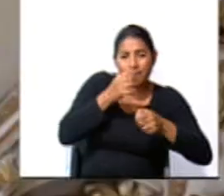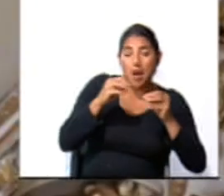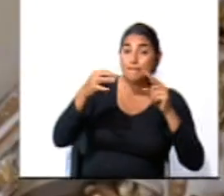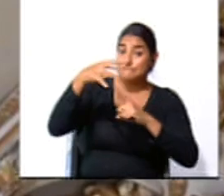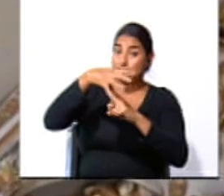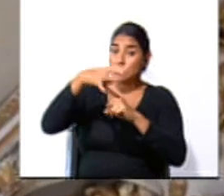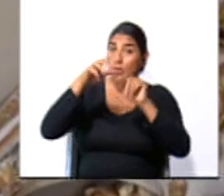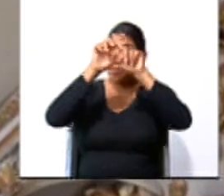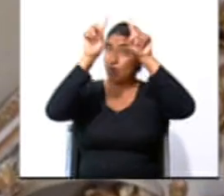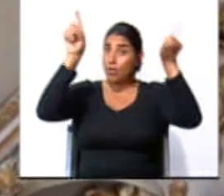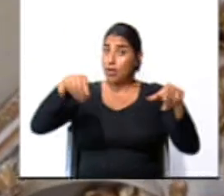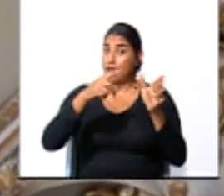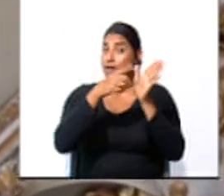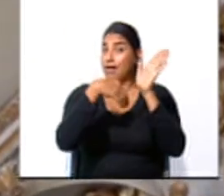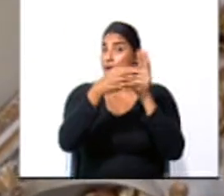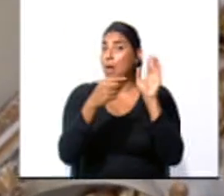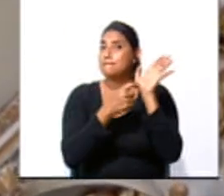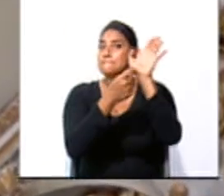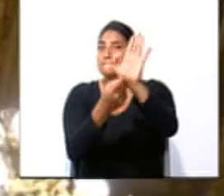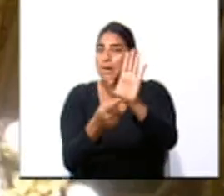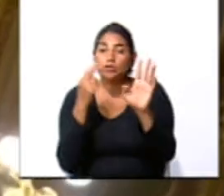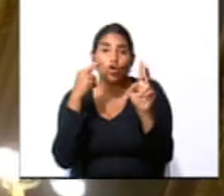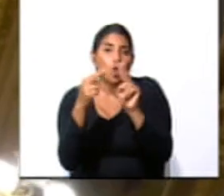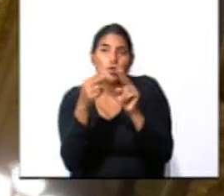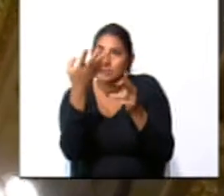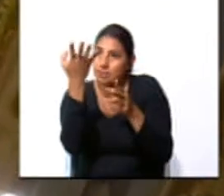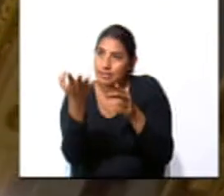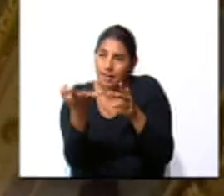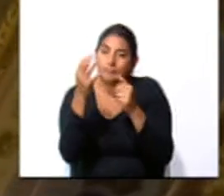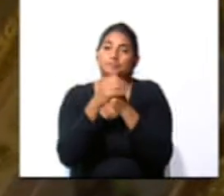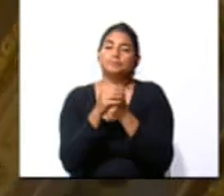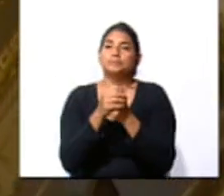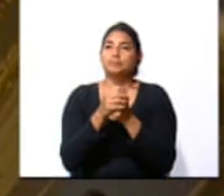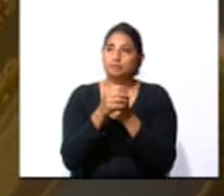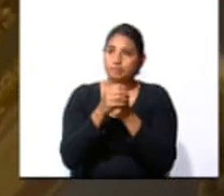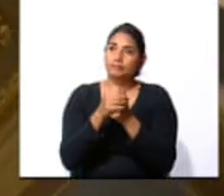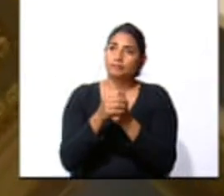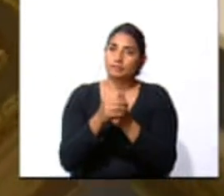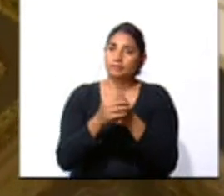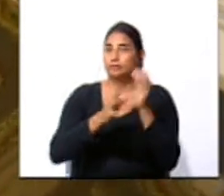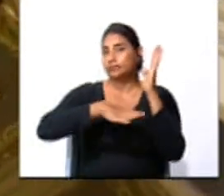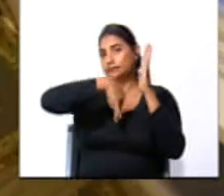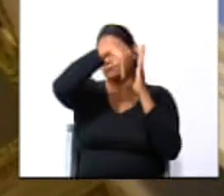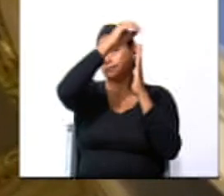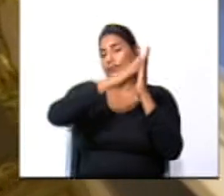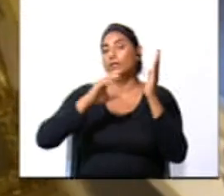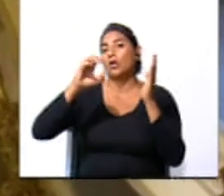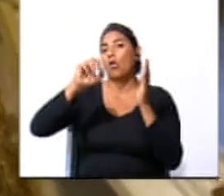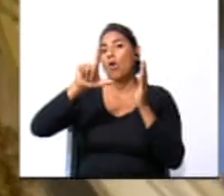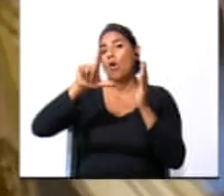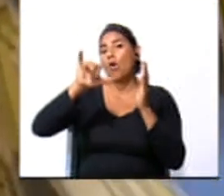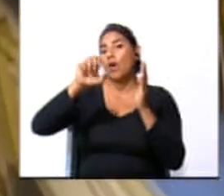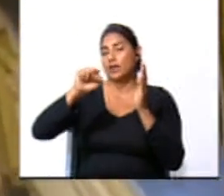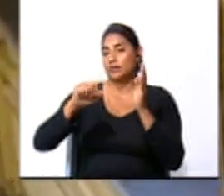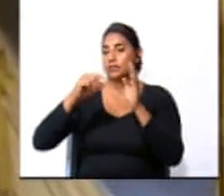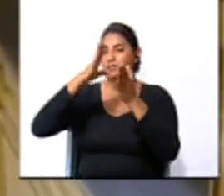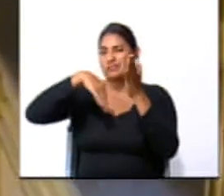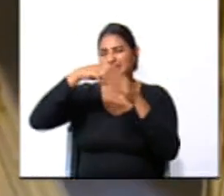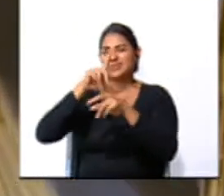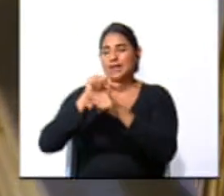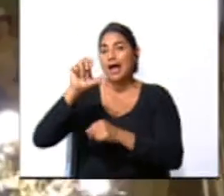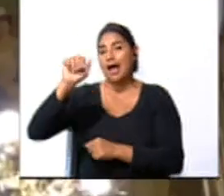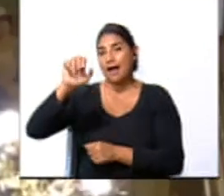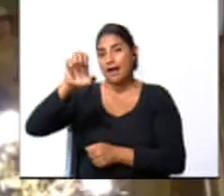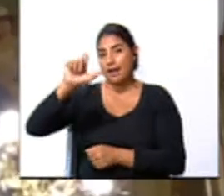obras, o quizás la que se conoce mundialmente, es un óleo sobre lienzo creado por Aleardo Villa en